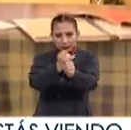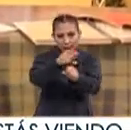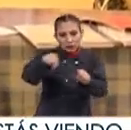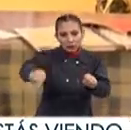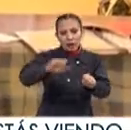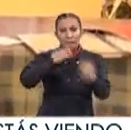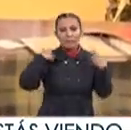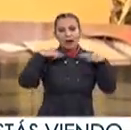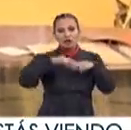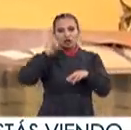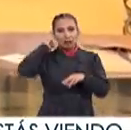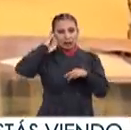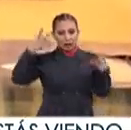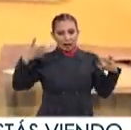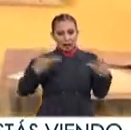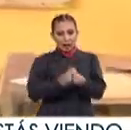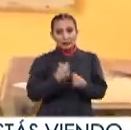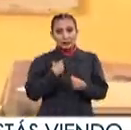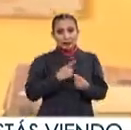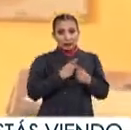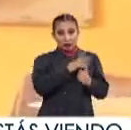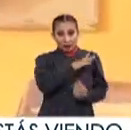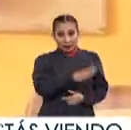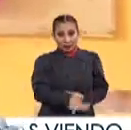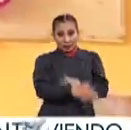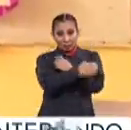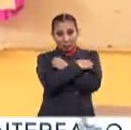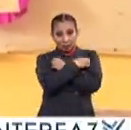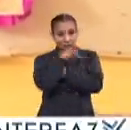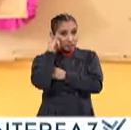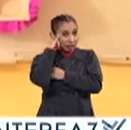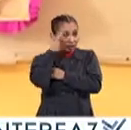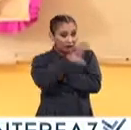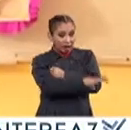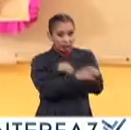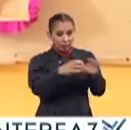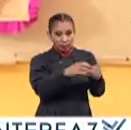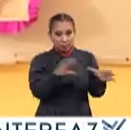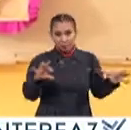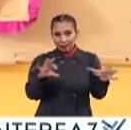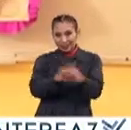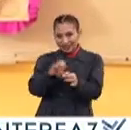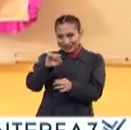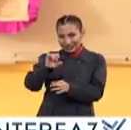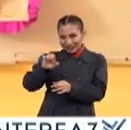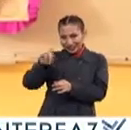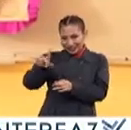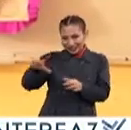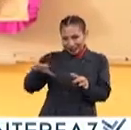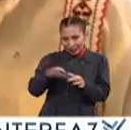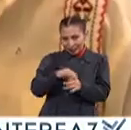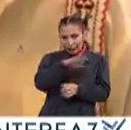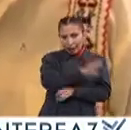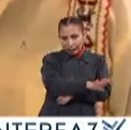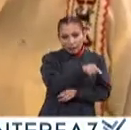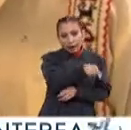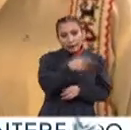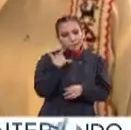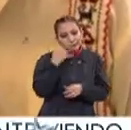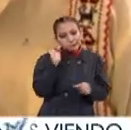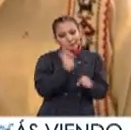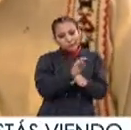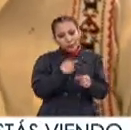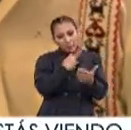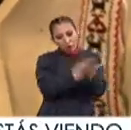Y profesores indígenas Desde la Dirección General de Educación Indígena Dependiente de la Secretaría de Educación Pública Se han